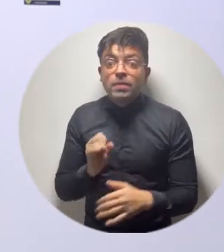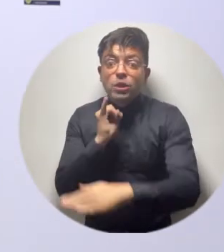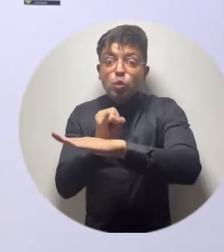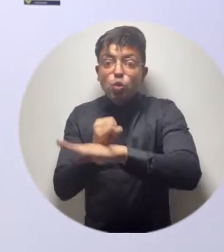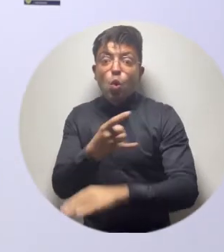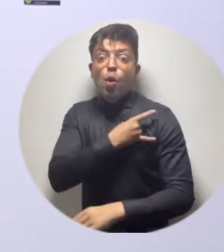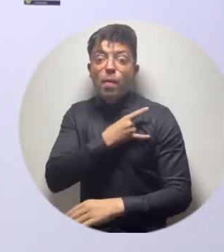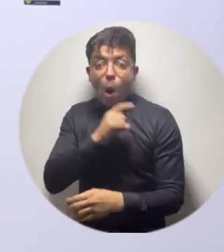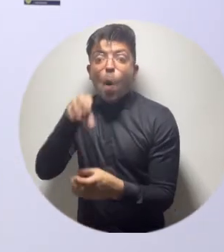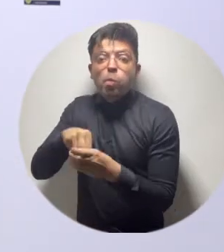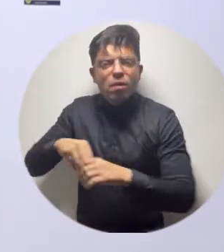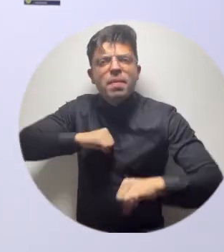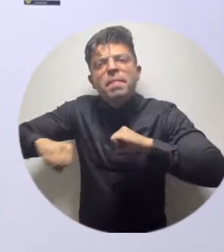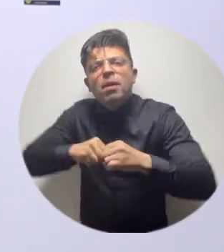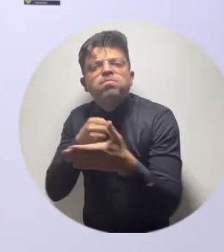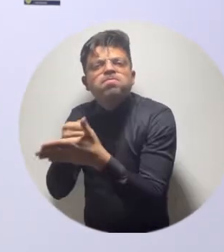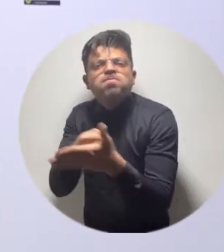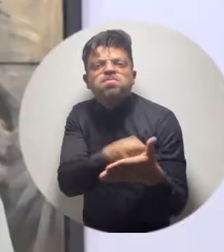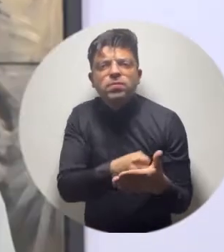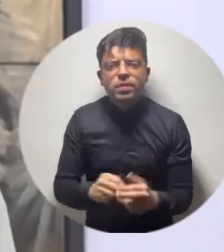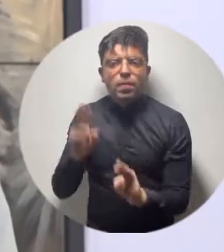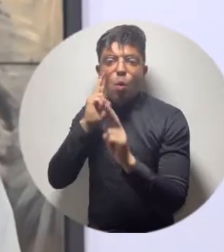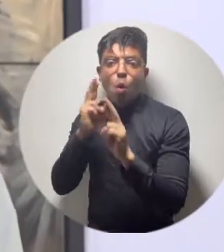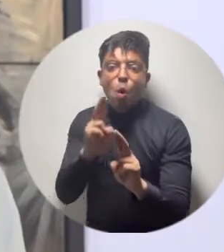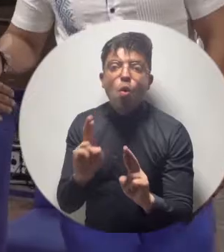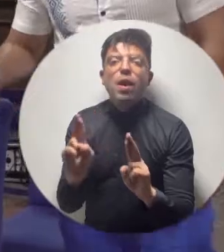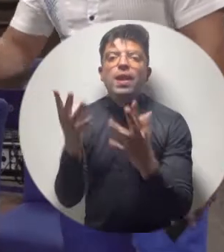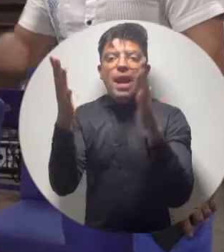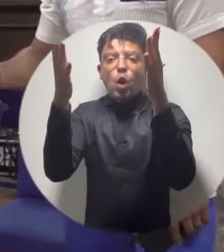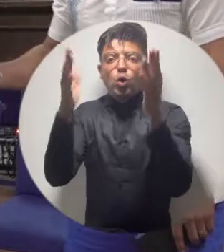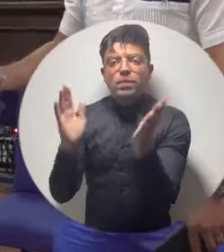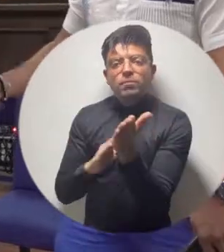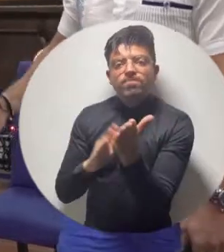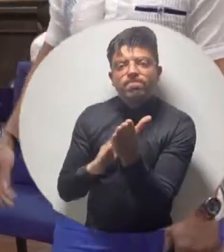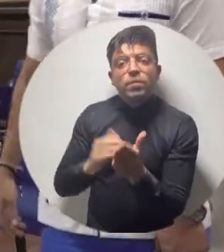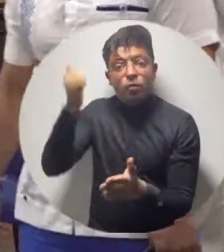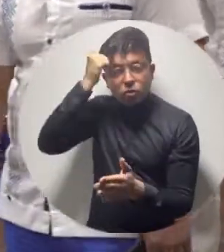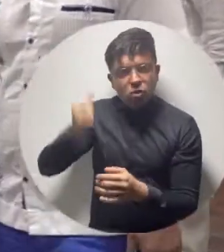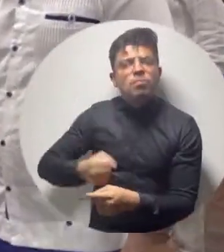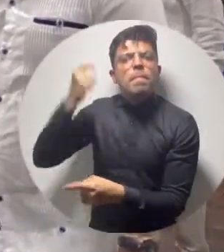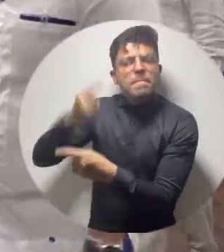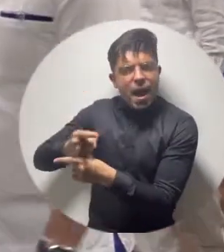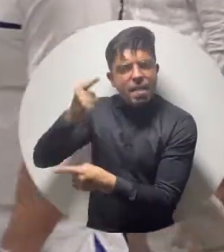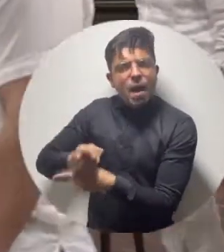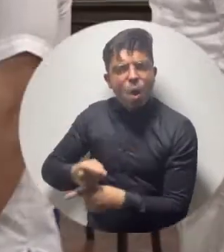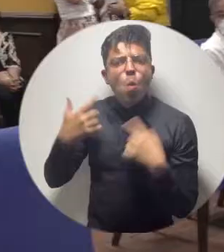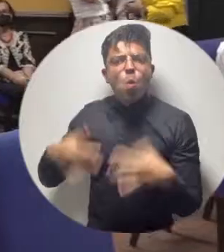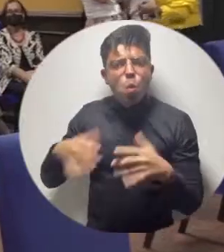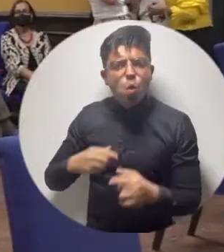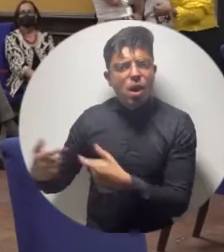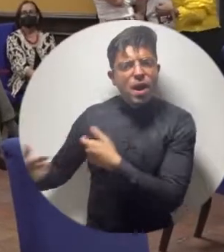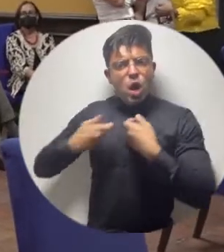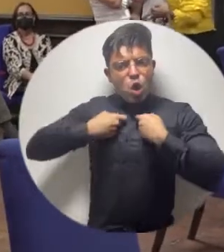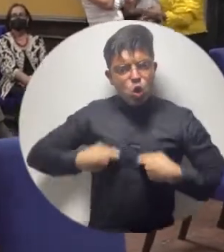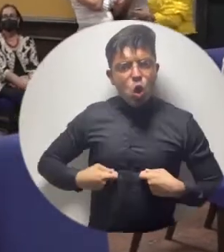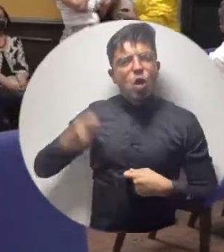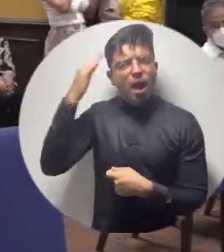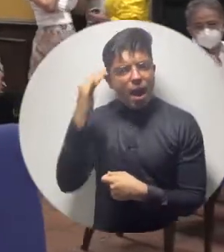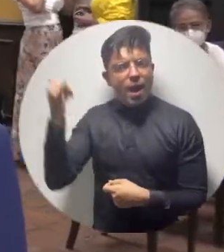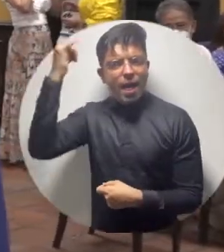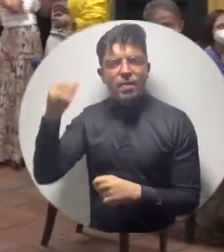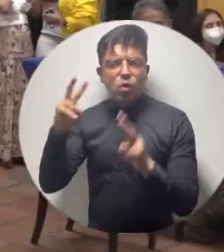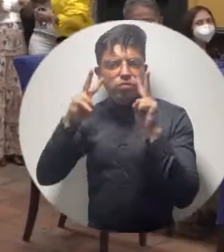la institución se viene llevando a cabo como un reconocimiento a los profesores que cumplen en medio de ese rol como